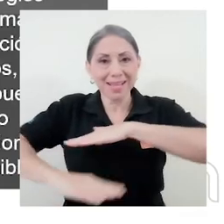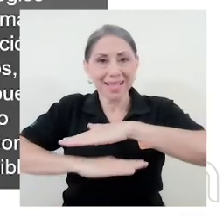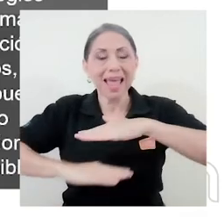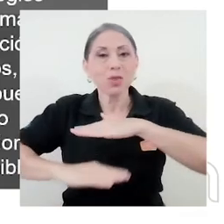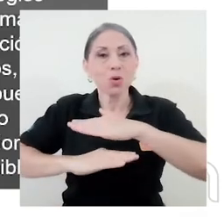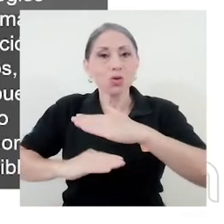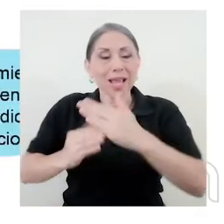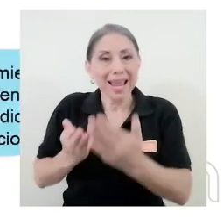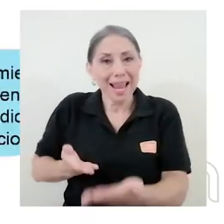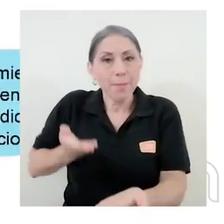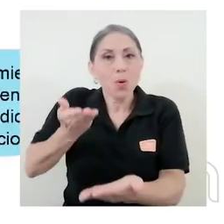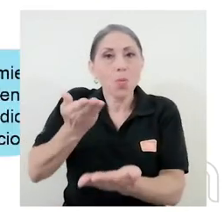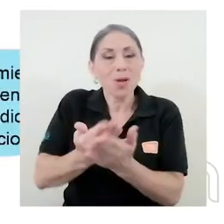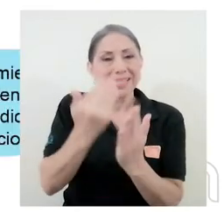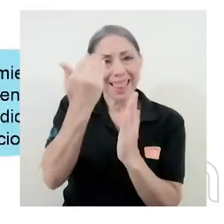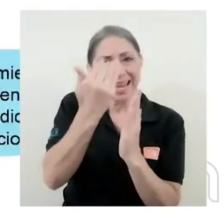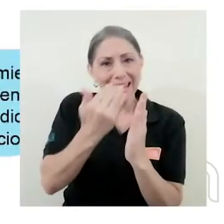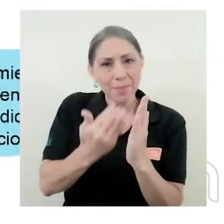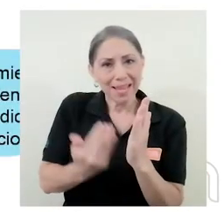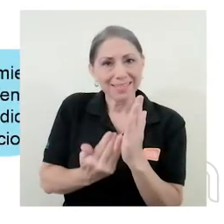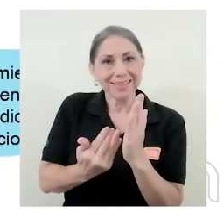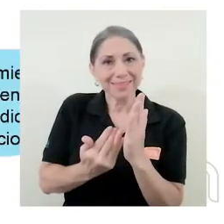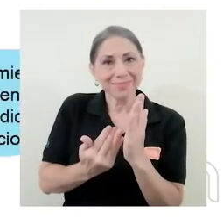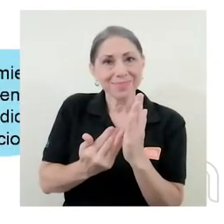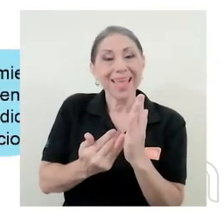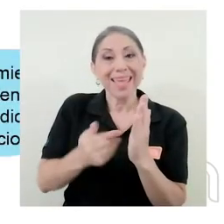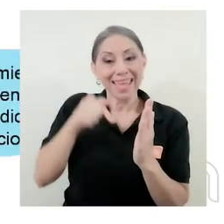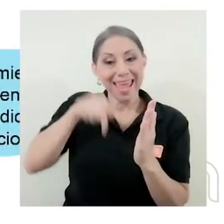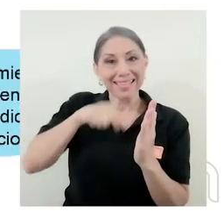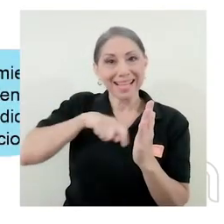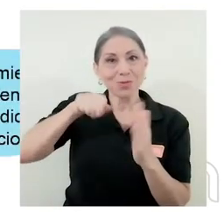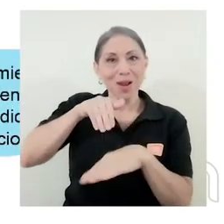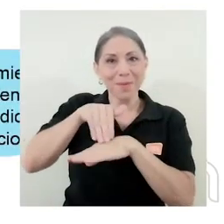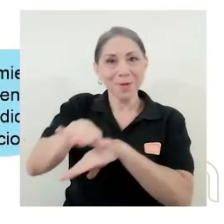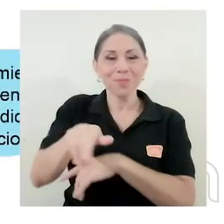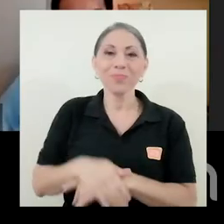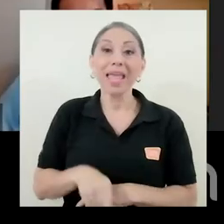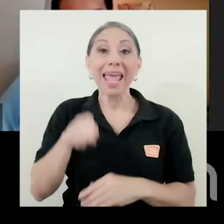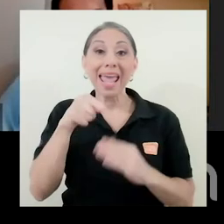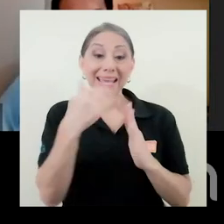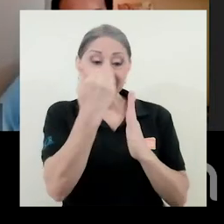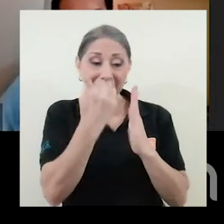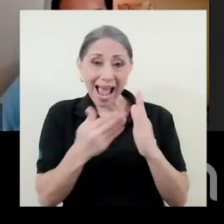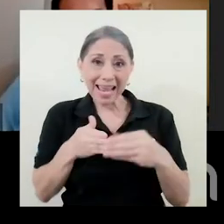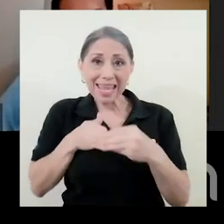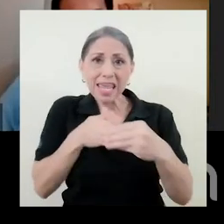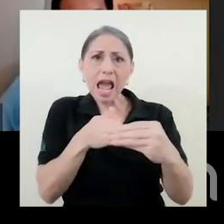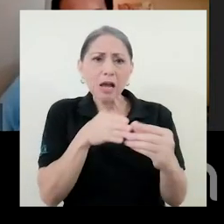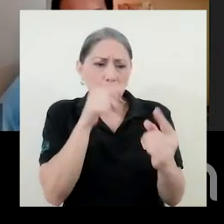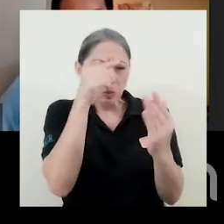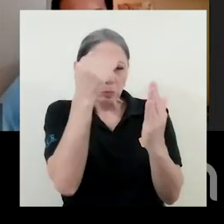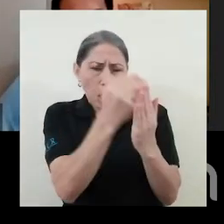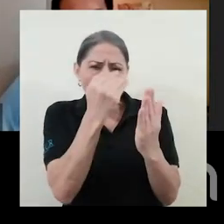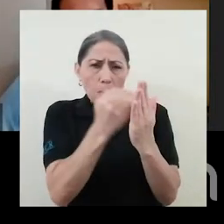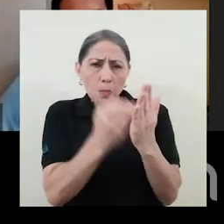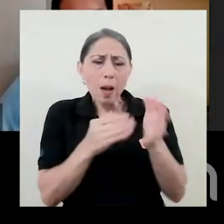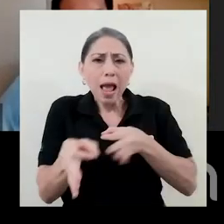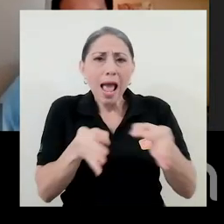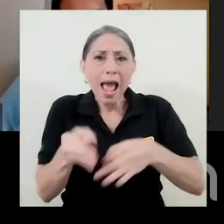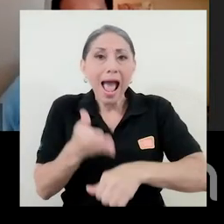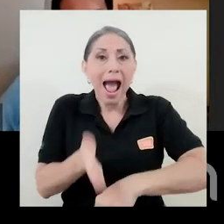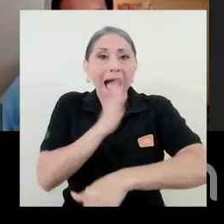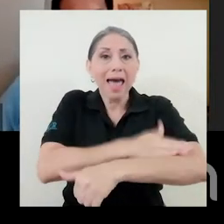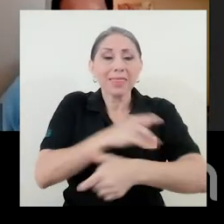basándonos en la propuesta de alineamientos enviado por esta escuela. Esta guía detalla los procedimientos que se deben